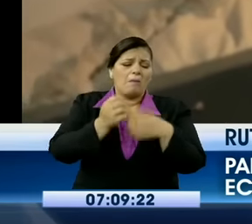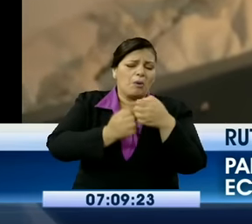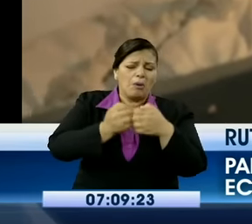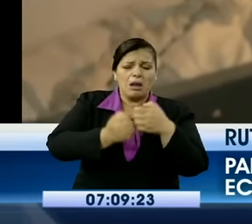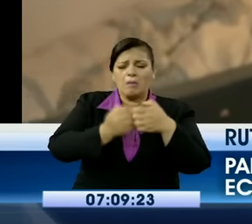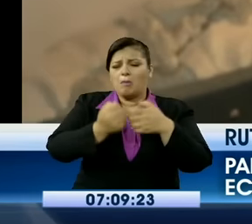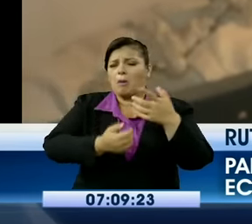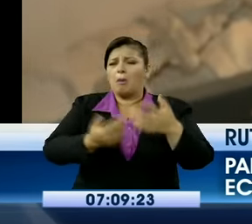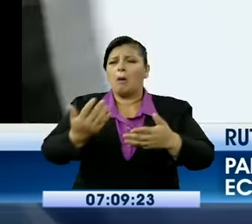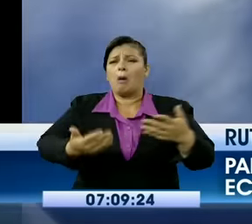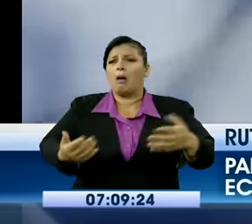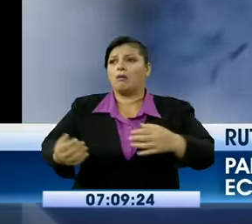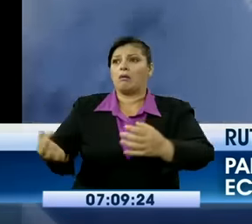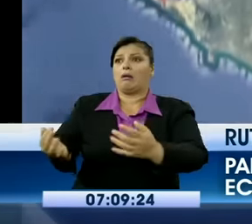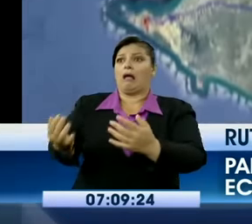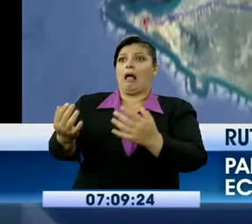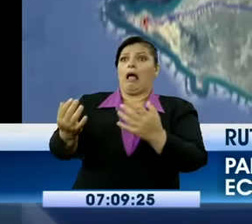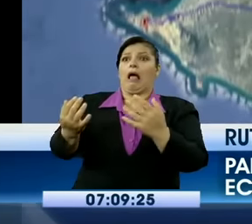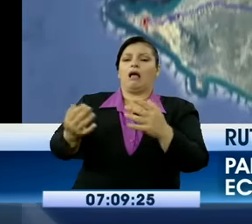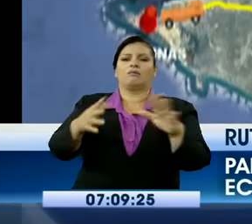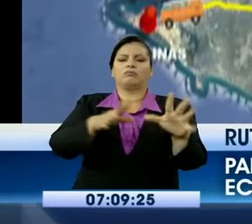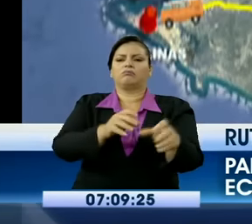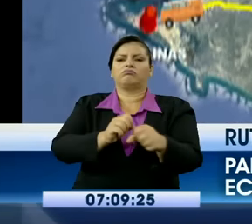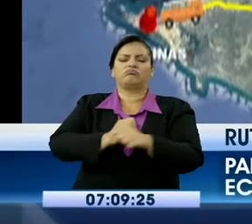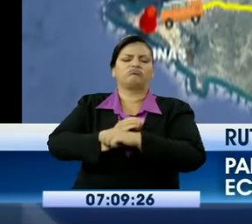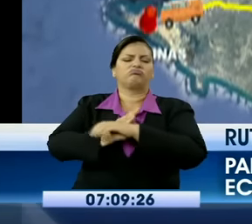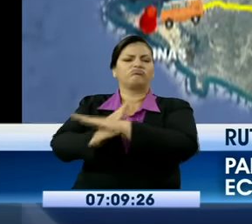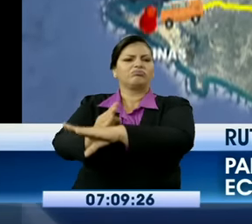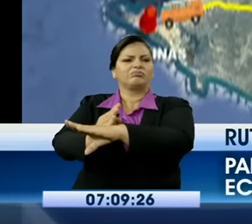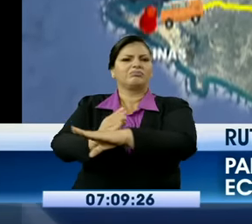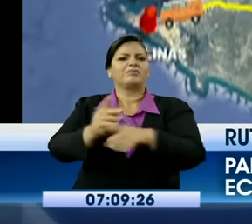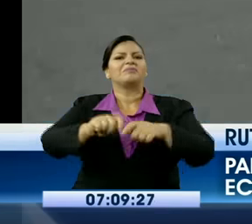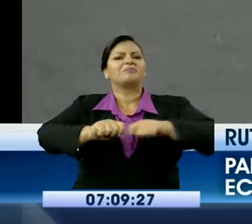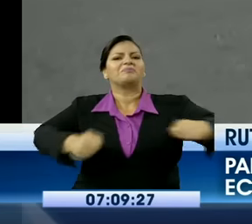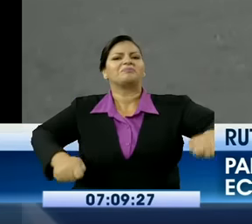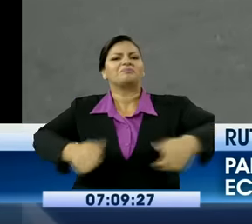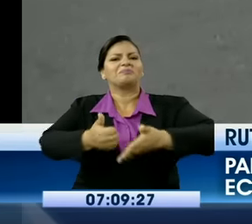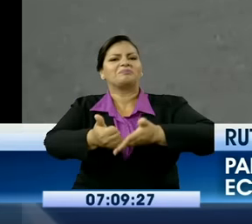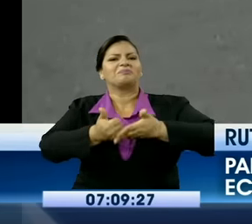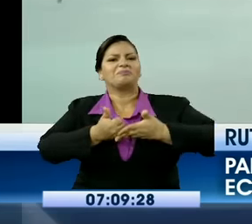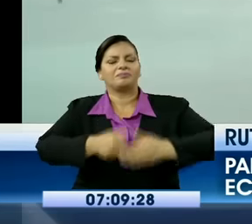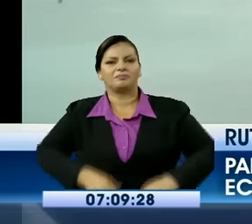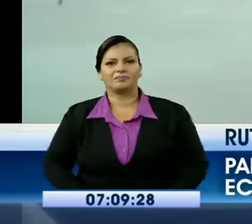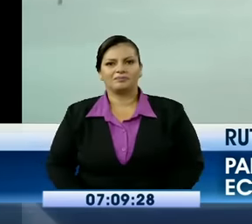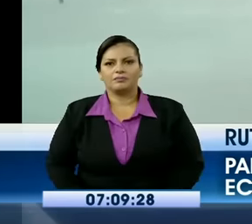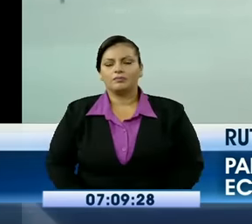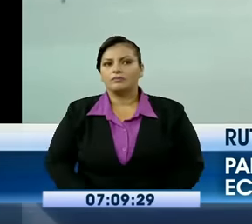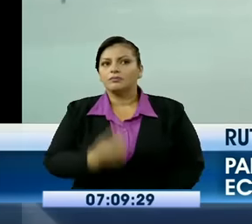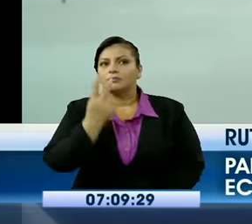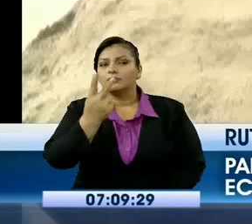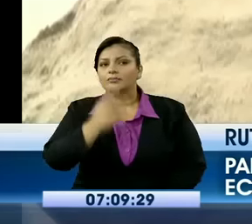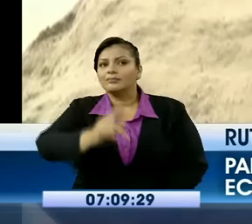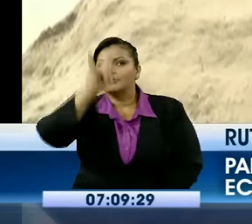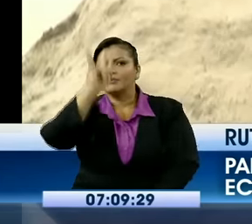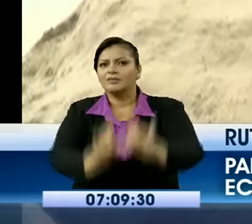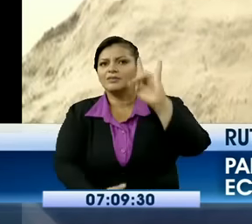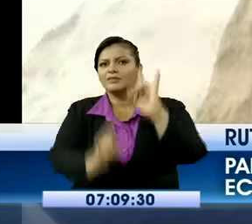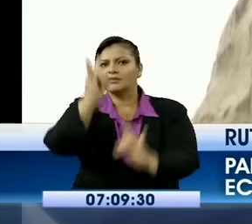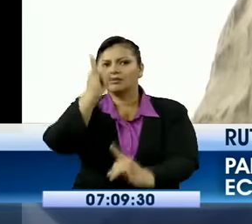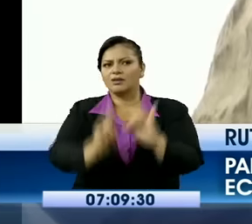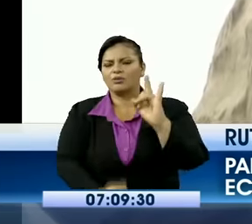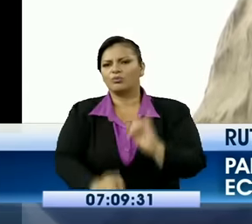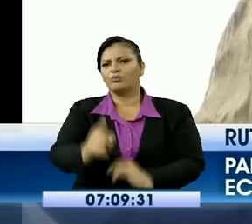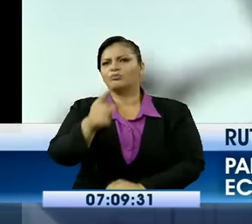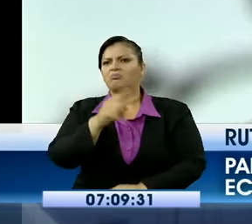defenderse del maligno. Junto al Cantón La Libertad se encuentra Salinas, ciudad con un importante peso cultural, histórico y